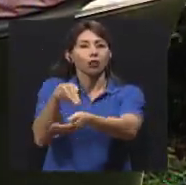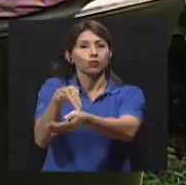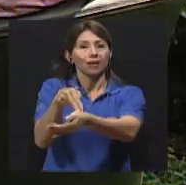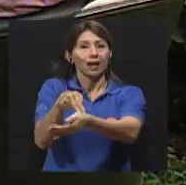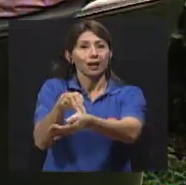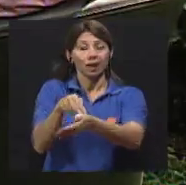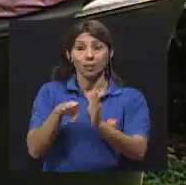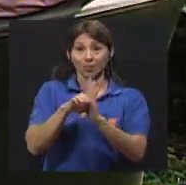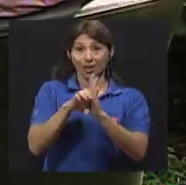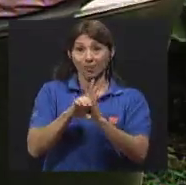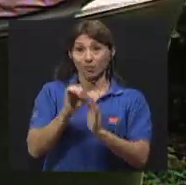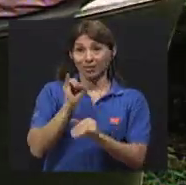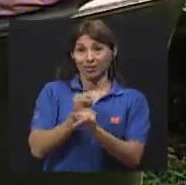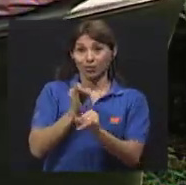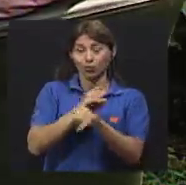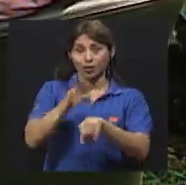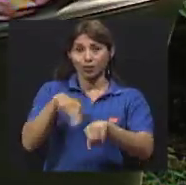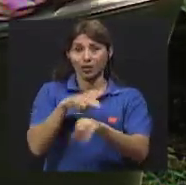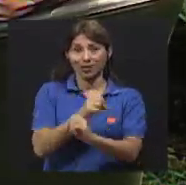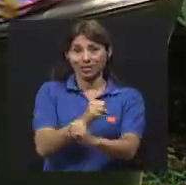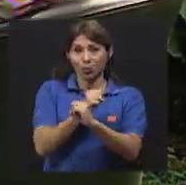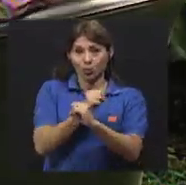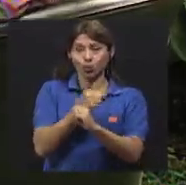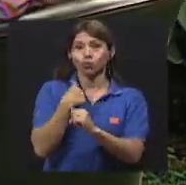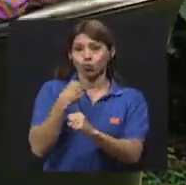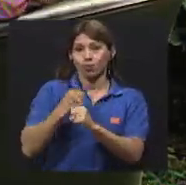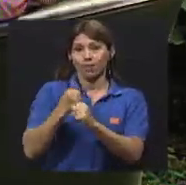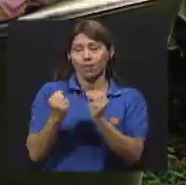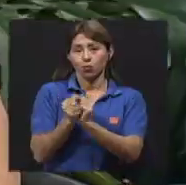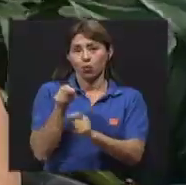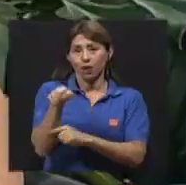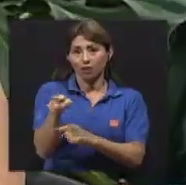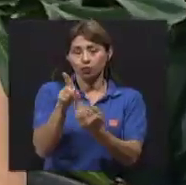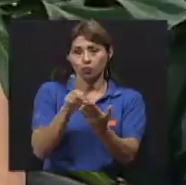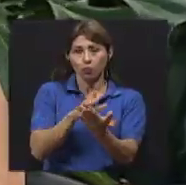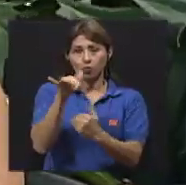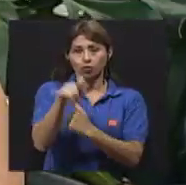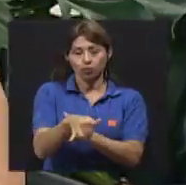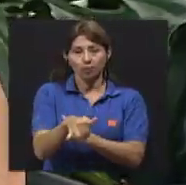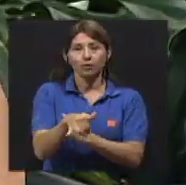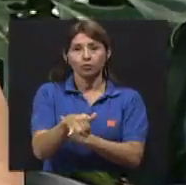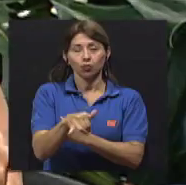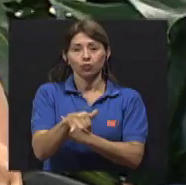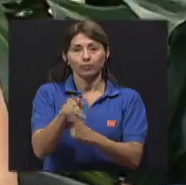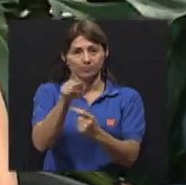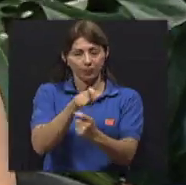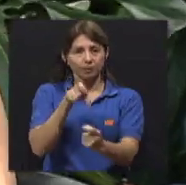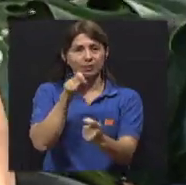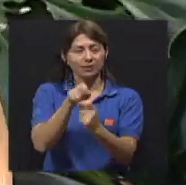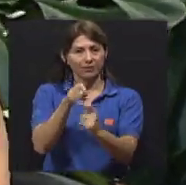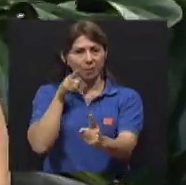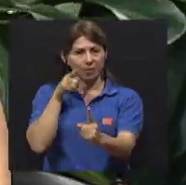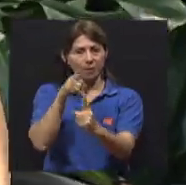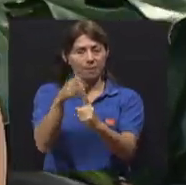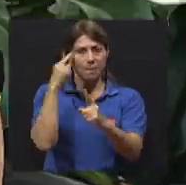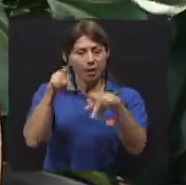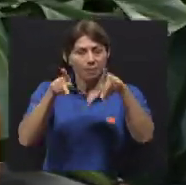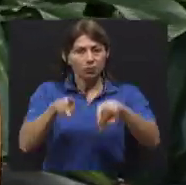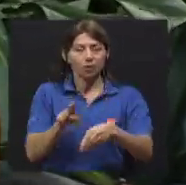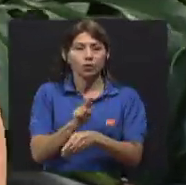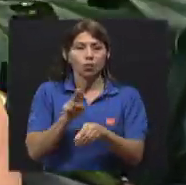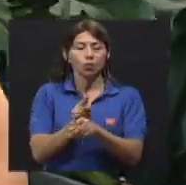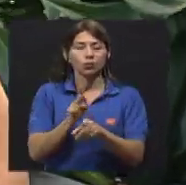de Seguros, que en mi caso estoy trabajando ahorita en conjunto con ellos, un proyecto que es dirigido específicamente a motociclistas,